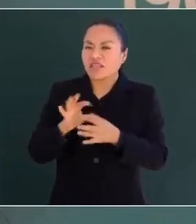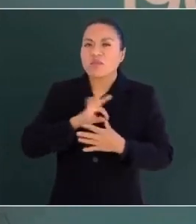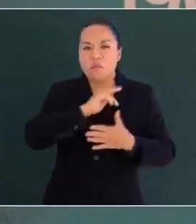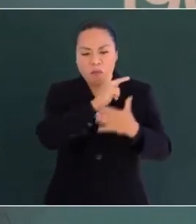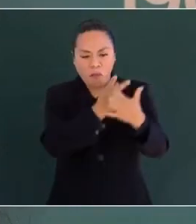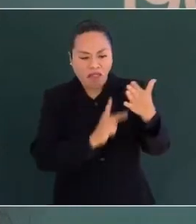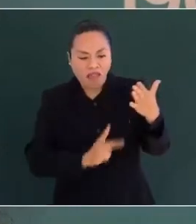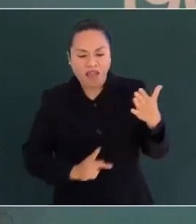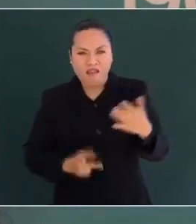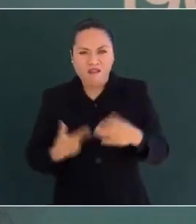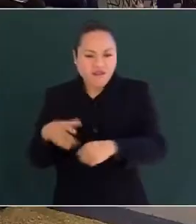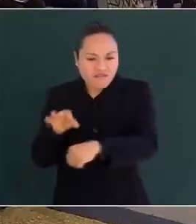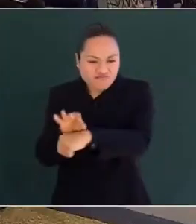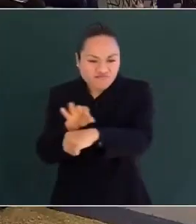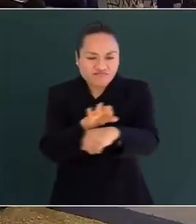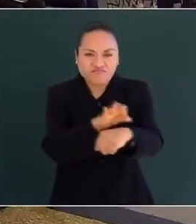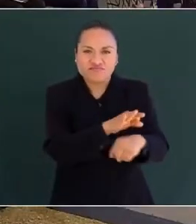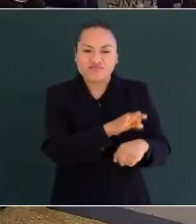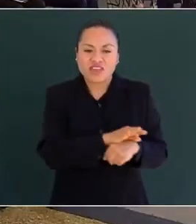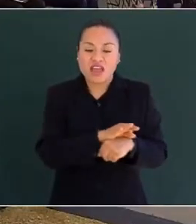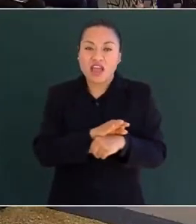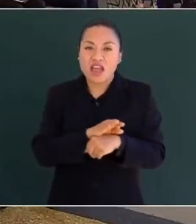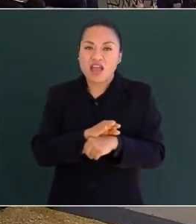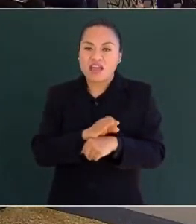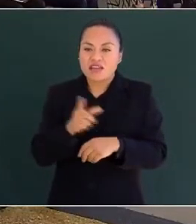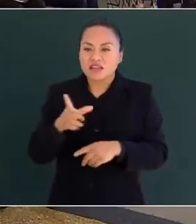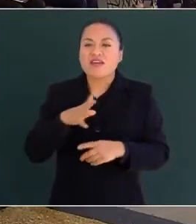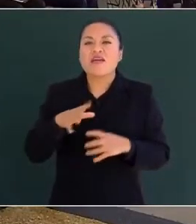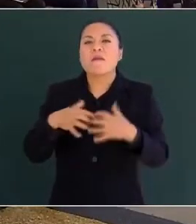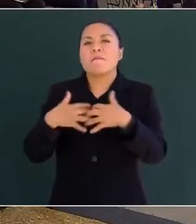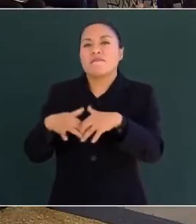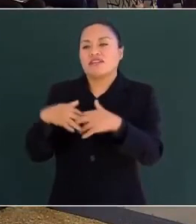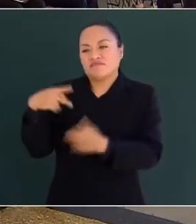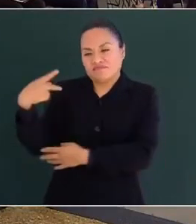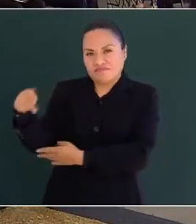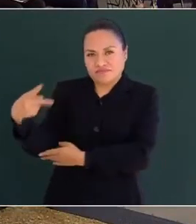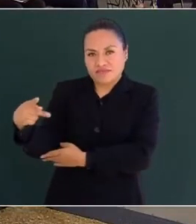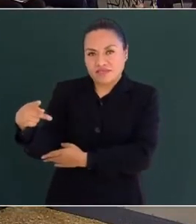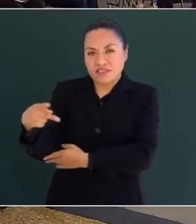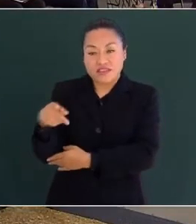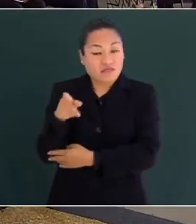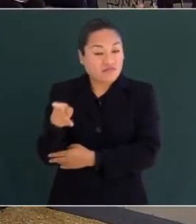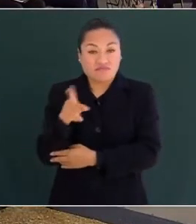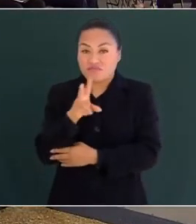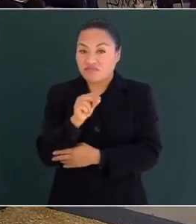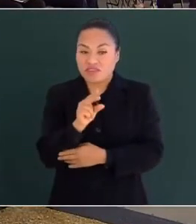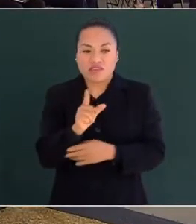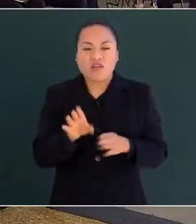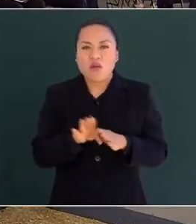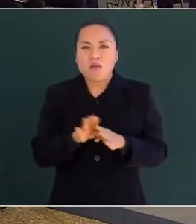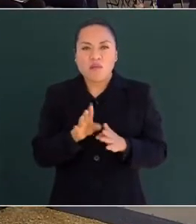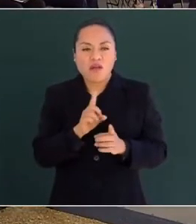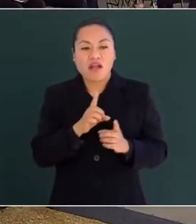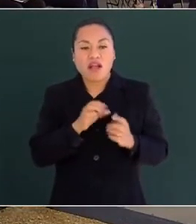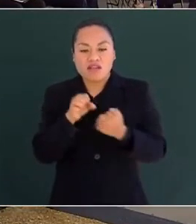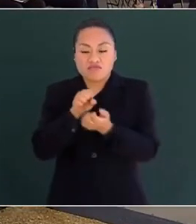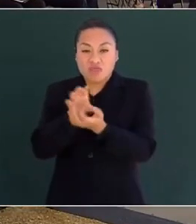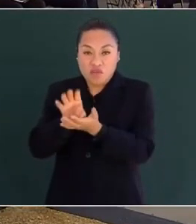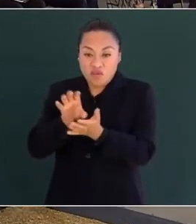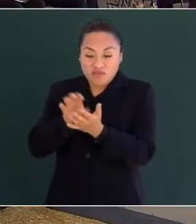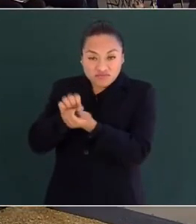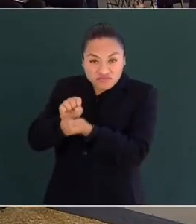protegeré de cuantos modos sea posible sus empresas. Pero si no se separa del constitucional de España,